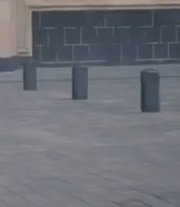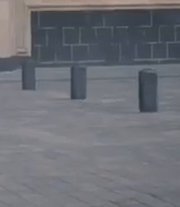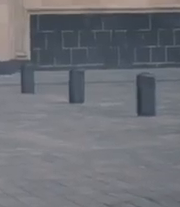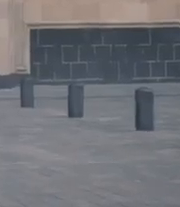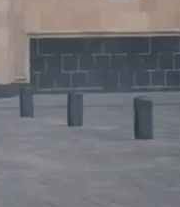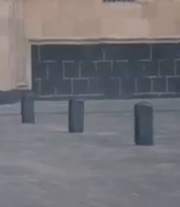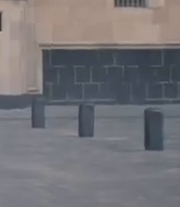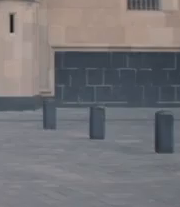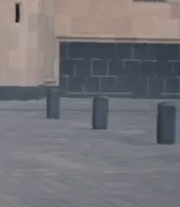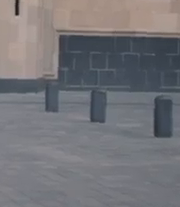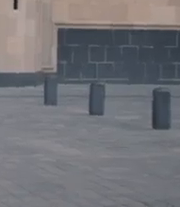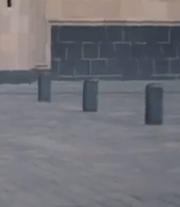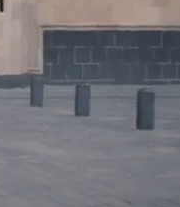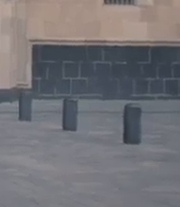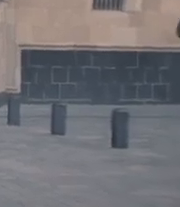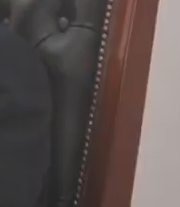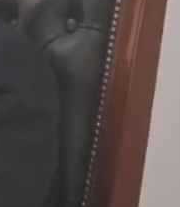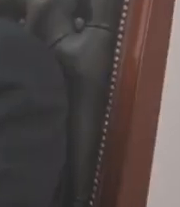Amen.